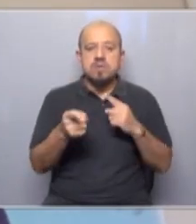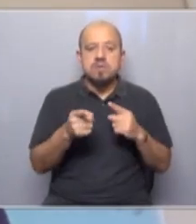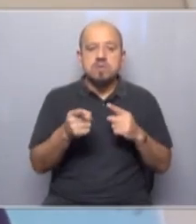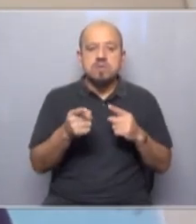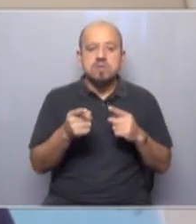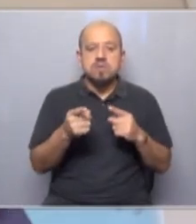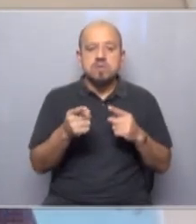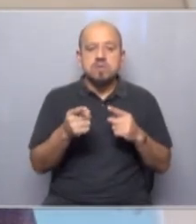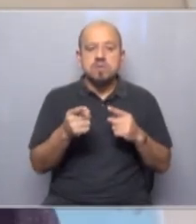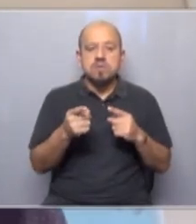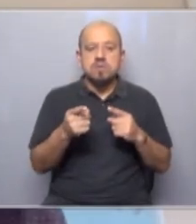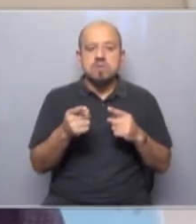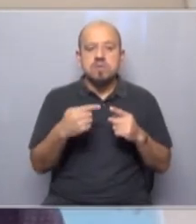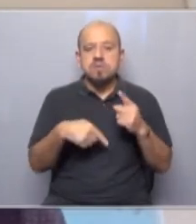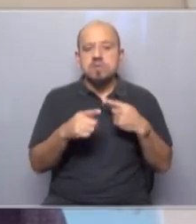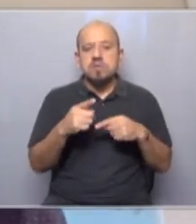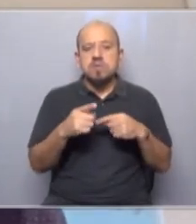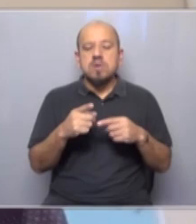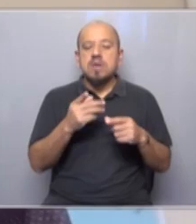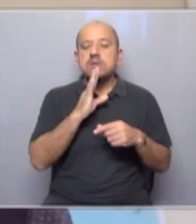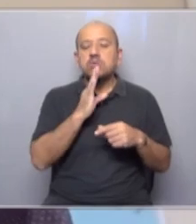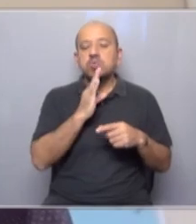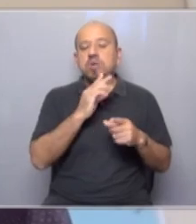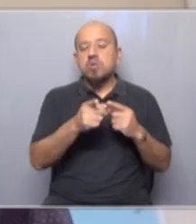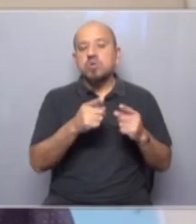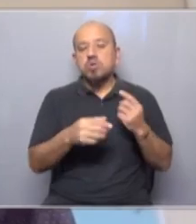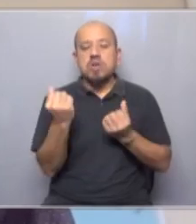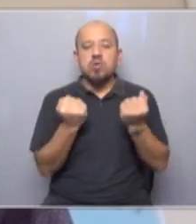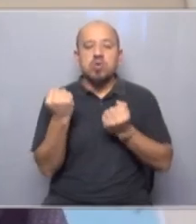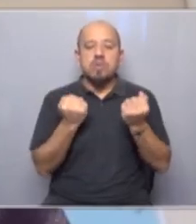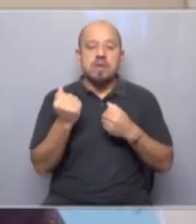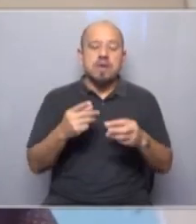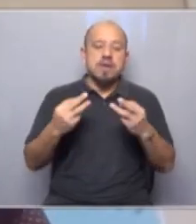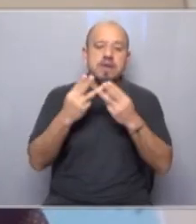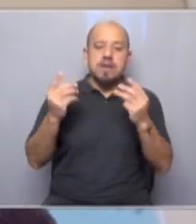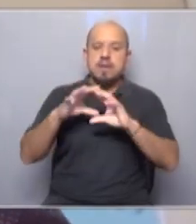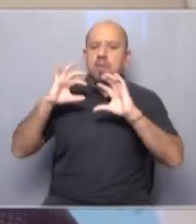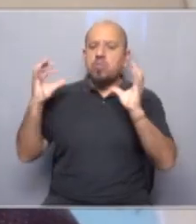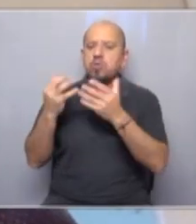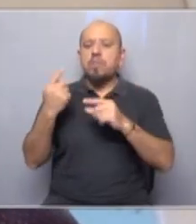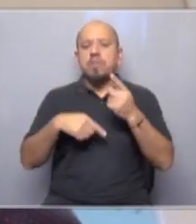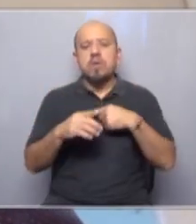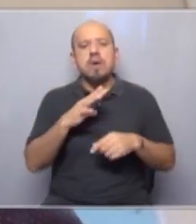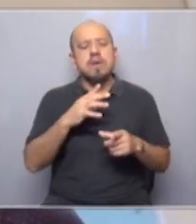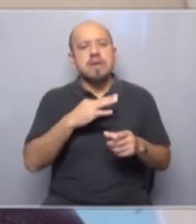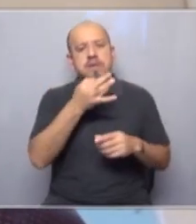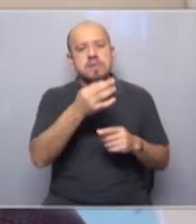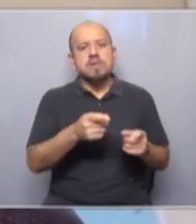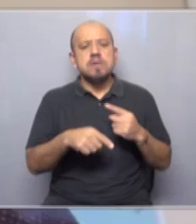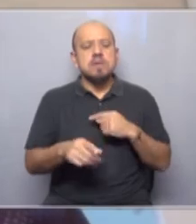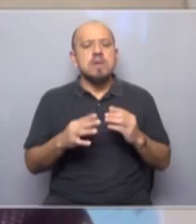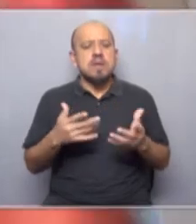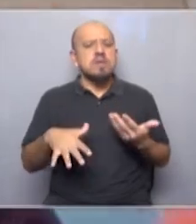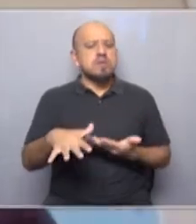en la economía norteamericana y global. Pero hay que decir también de que la revuelta